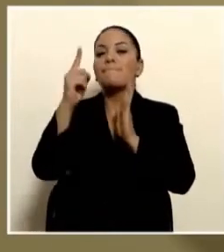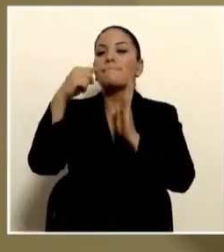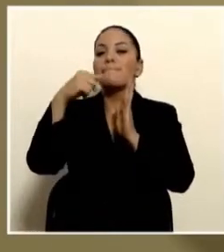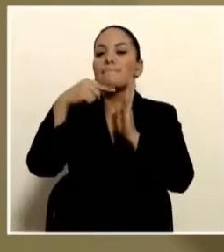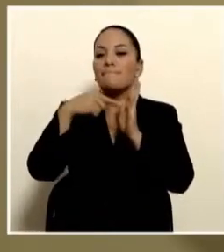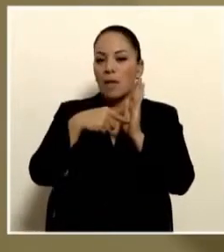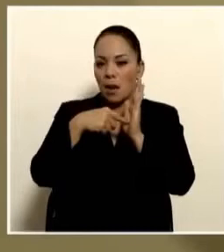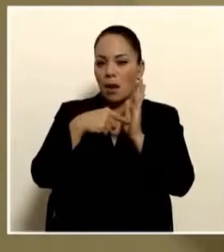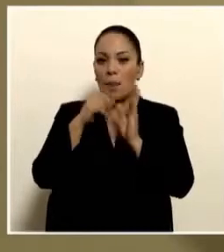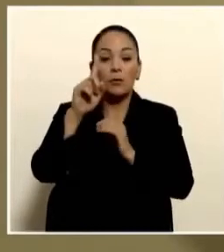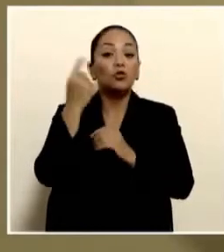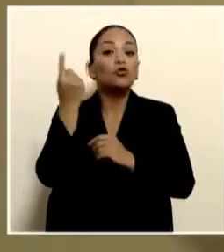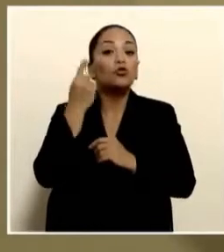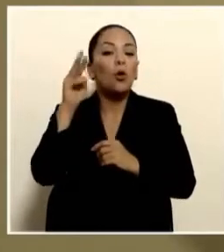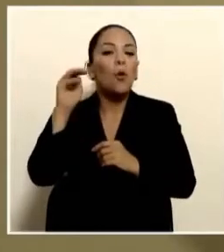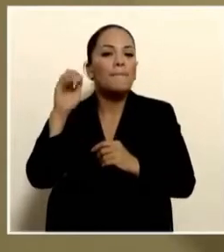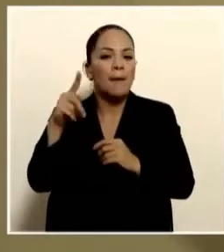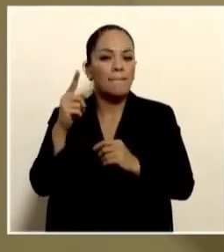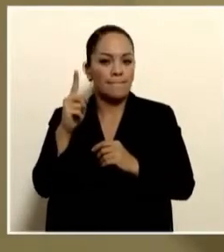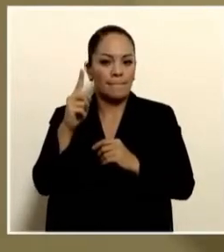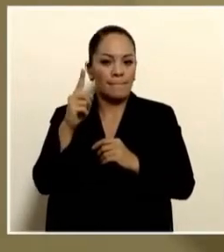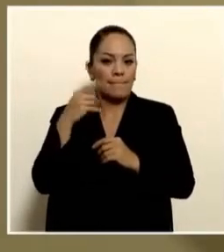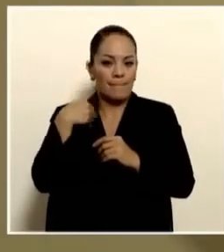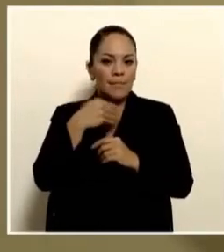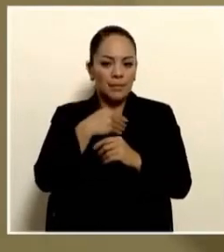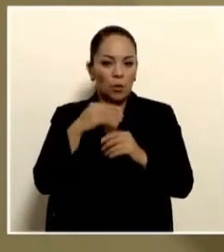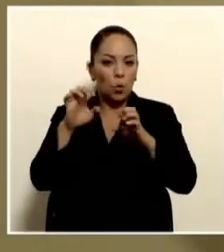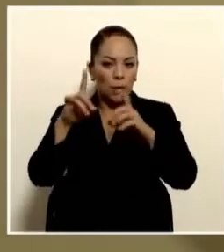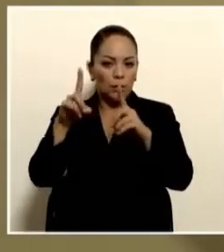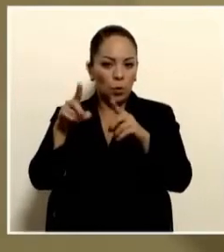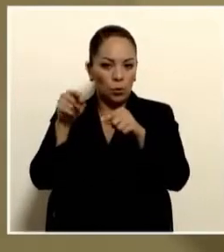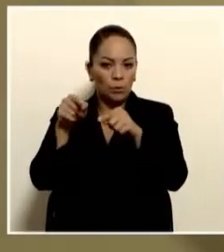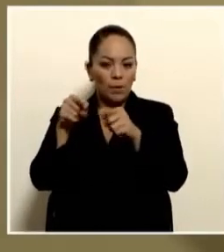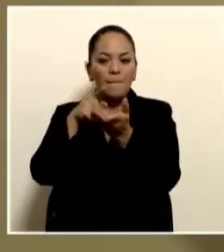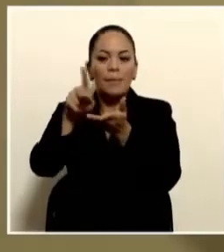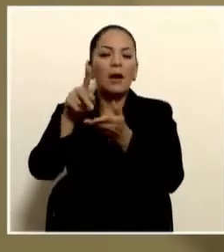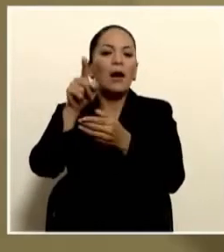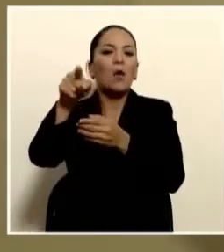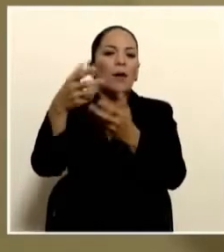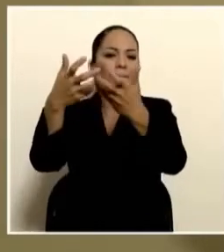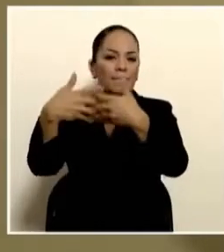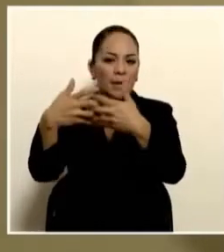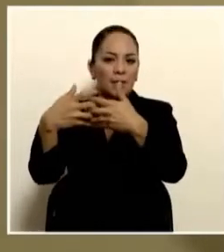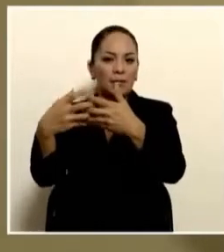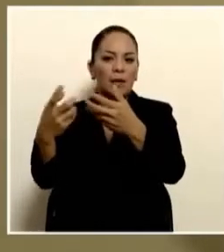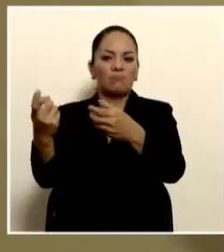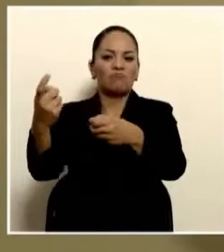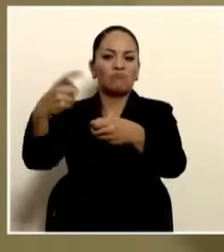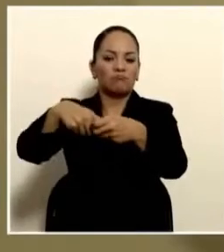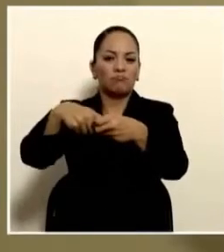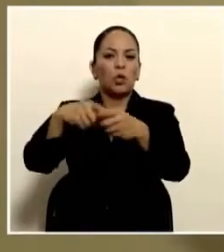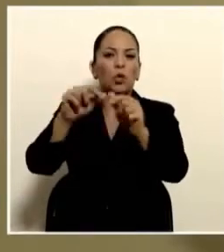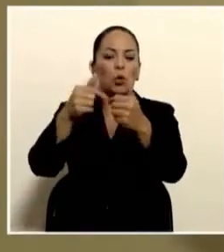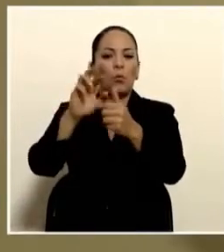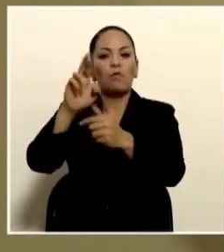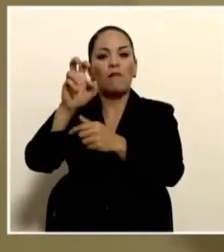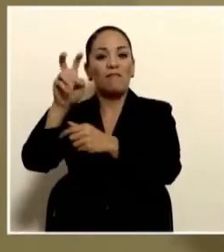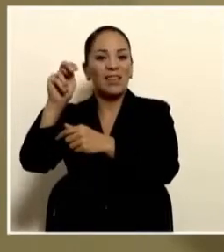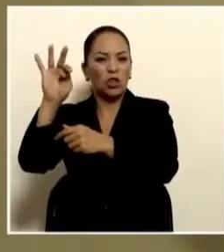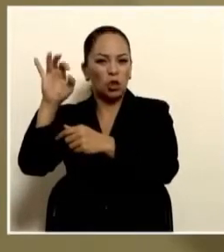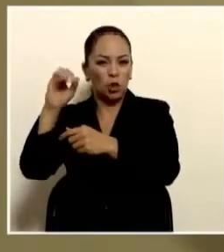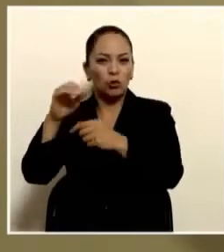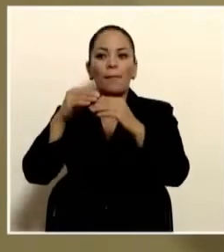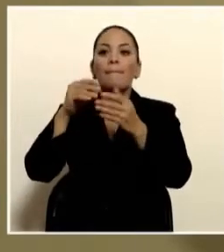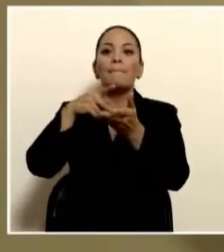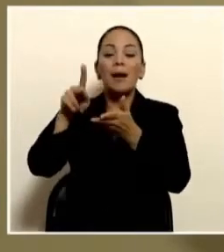y pico, solo el MEP, a una empresa asociada con el Grupo Raven Toss, mil y